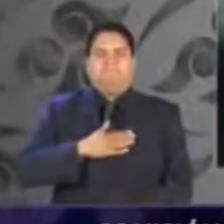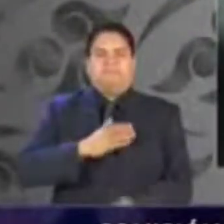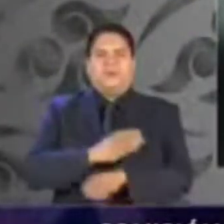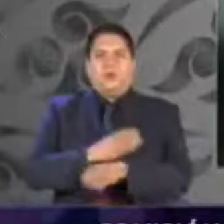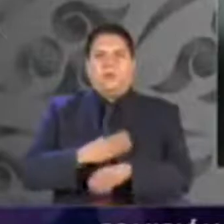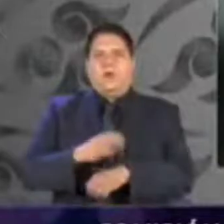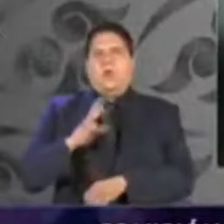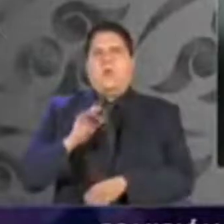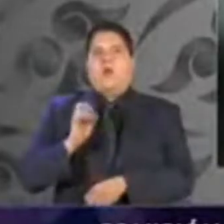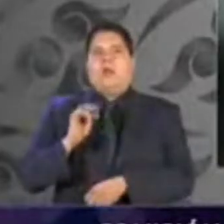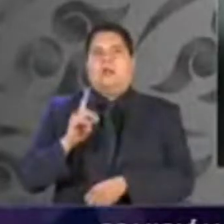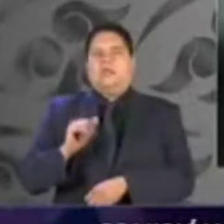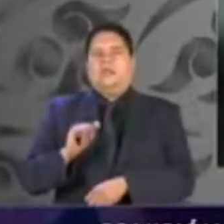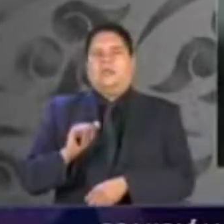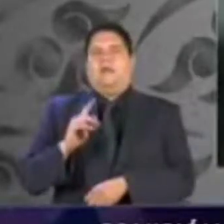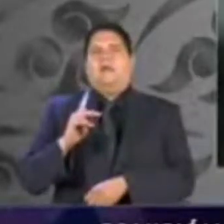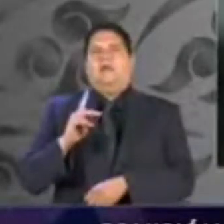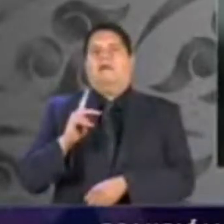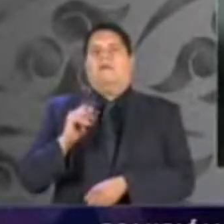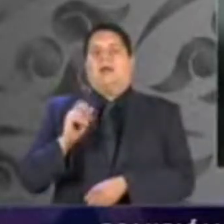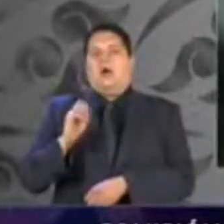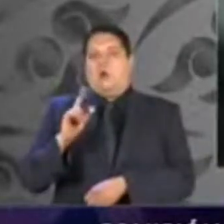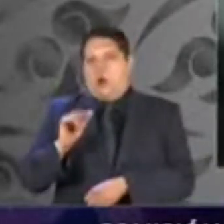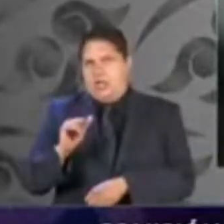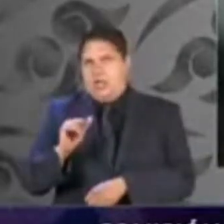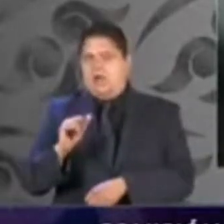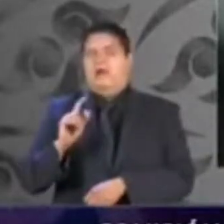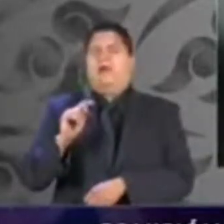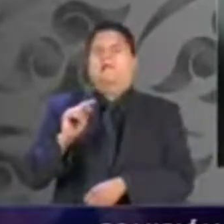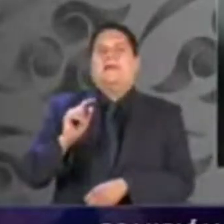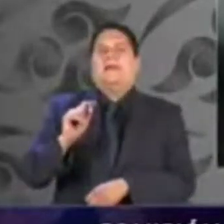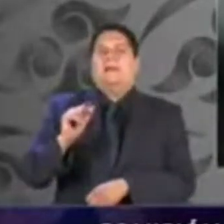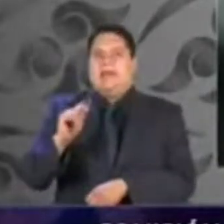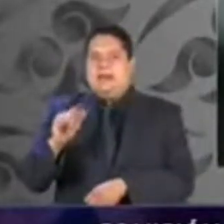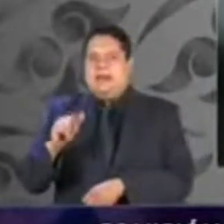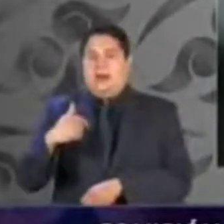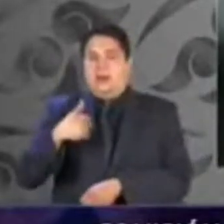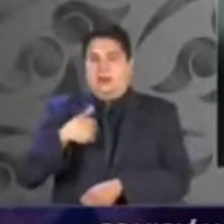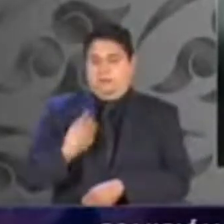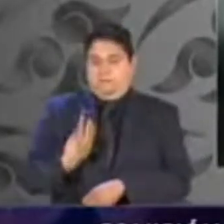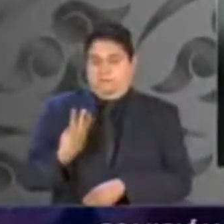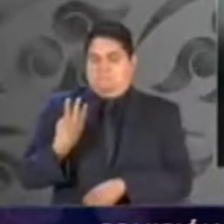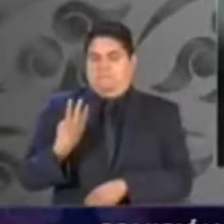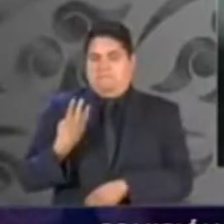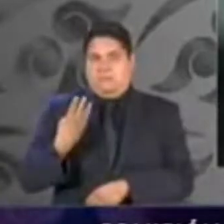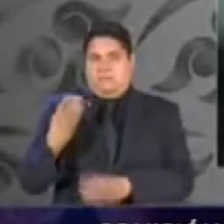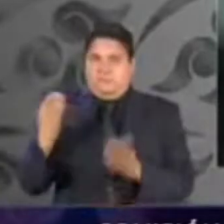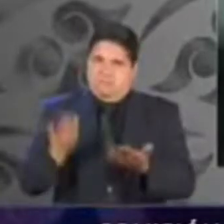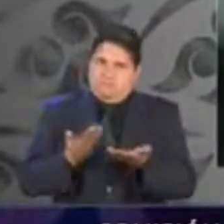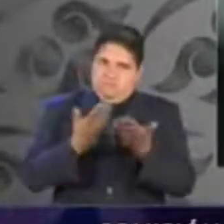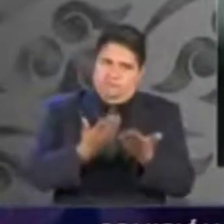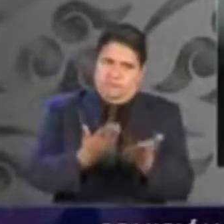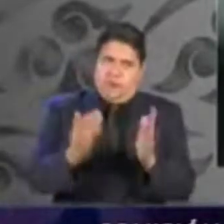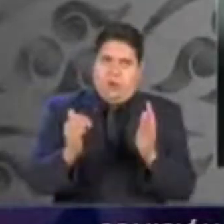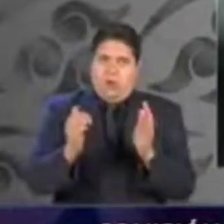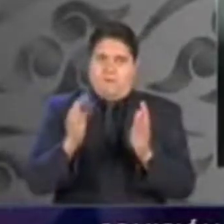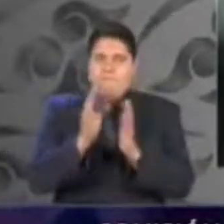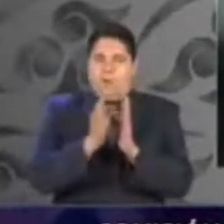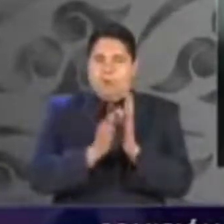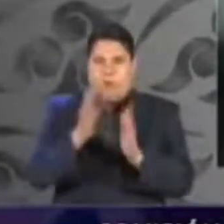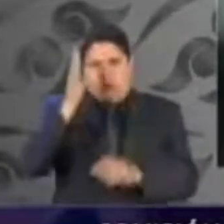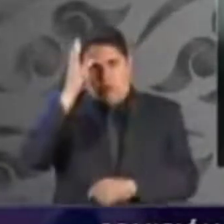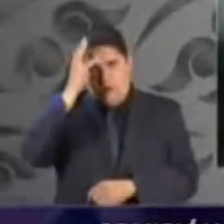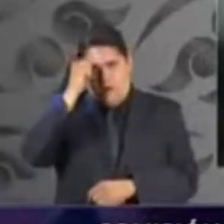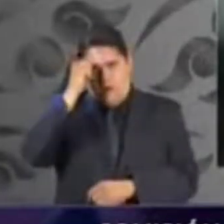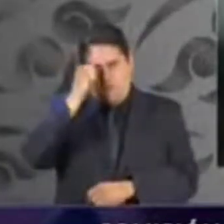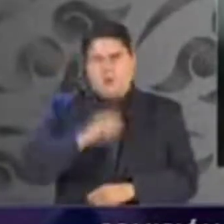Paola González y Tatiana Cloutier presento este punto de acuerdo. La conquista y reconocimiento pleno y sin